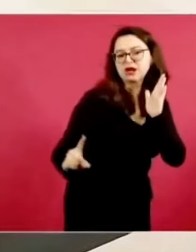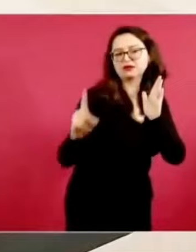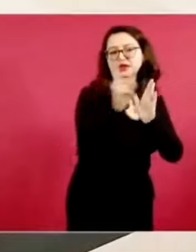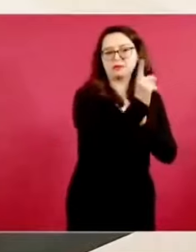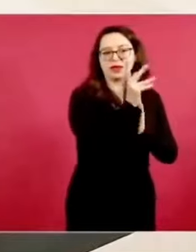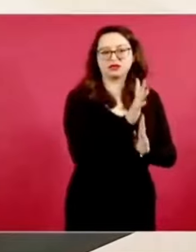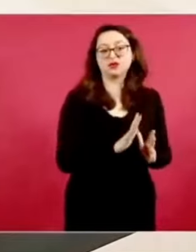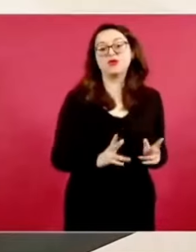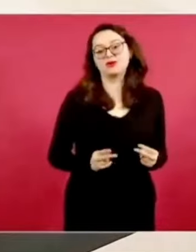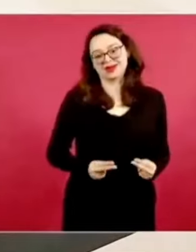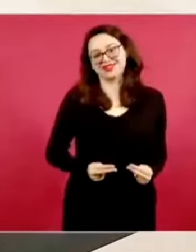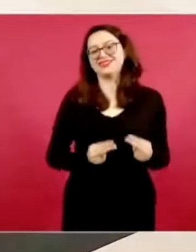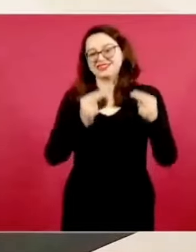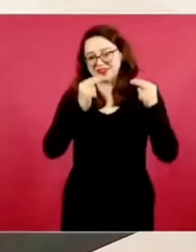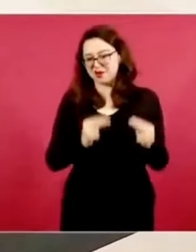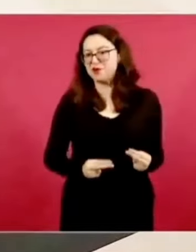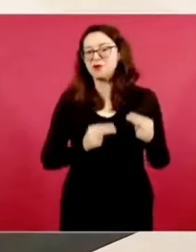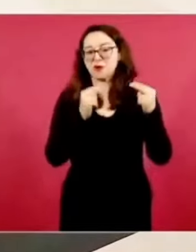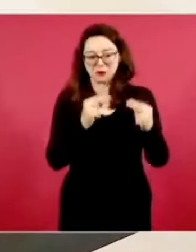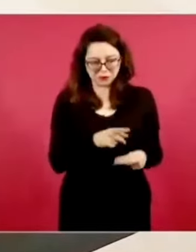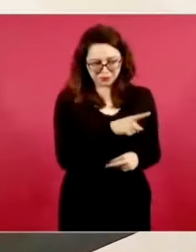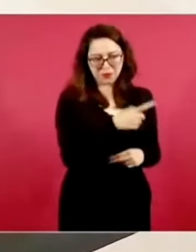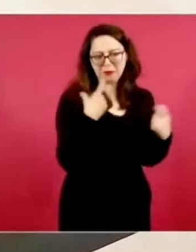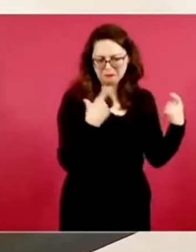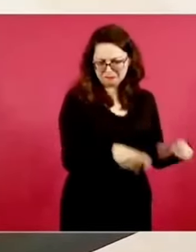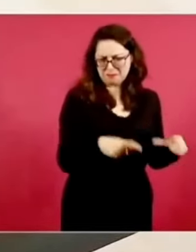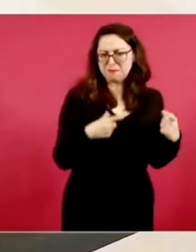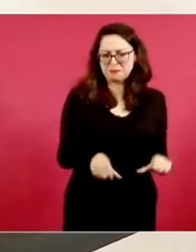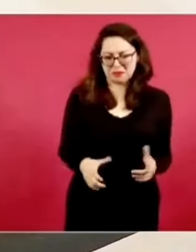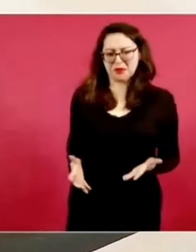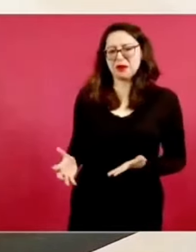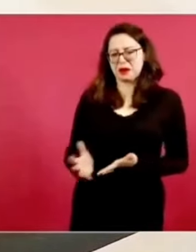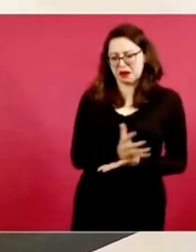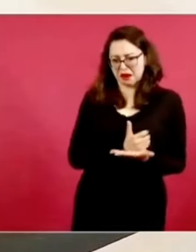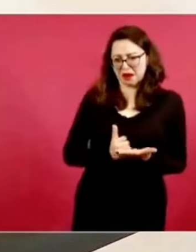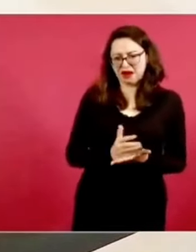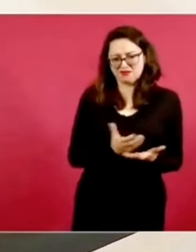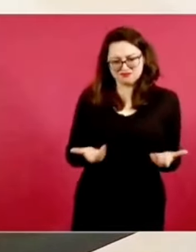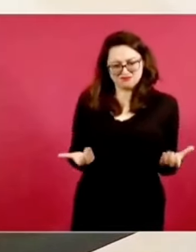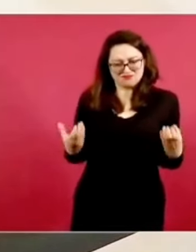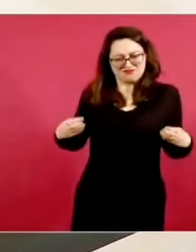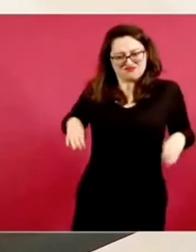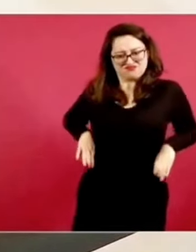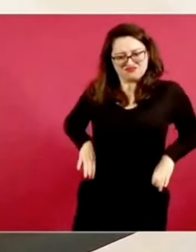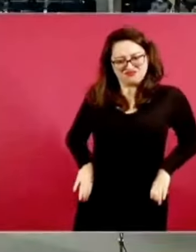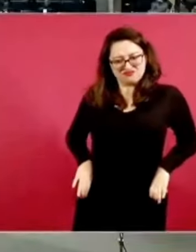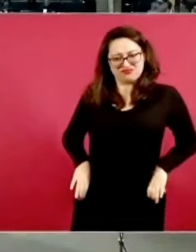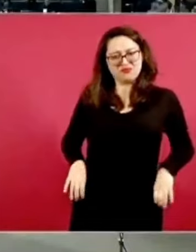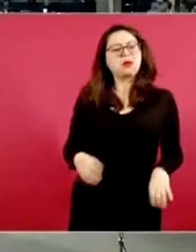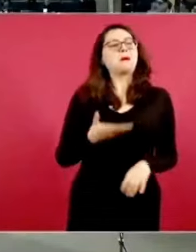muy buen negocio para unos cuantos, pero muy mal negocio para los mexicanos.